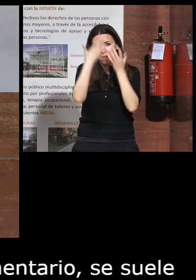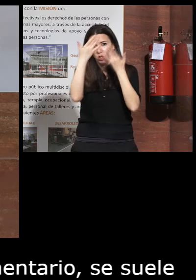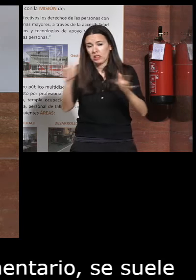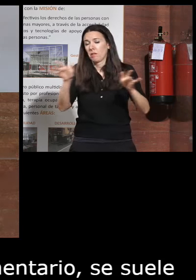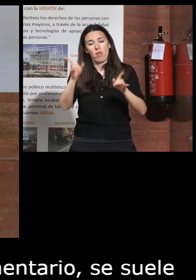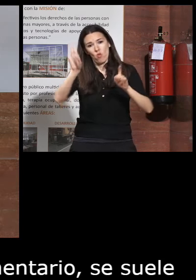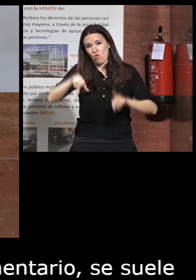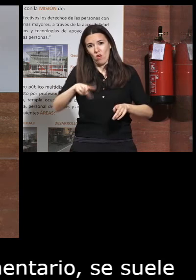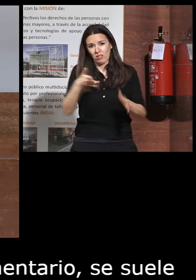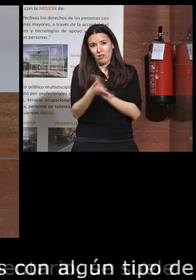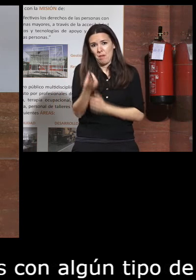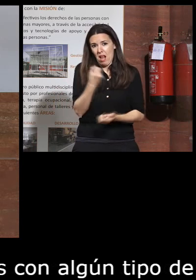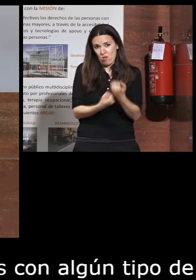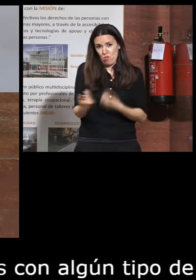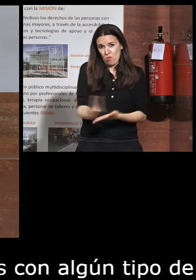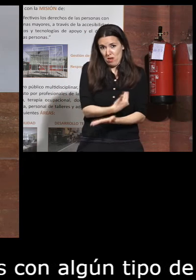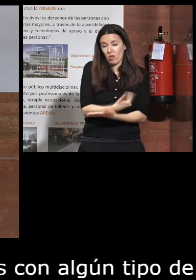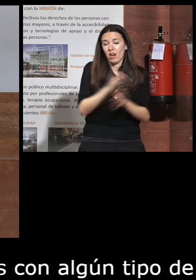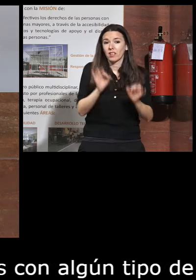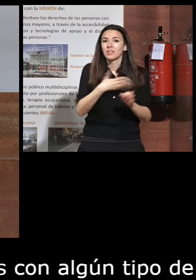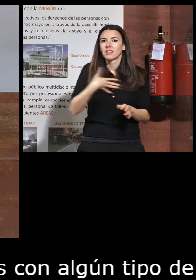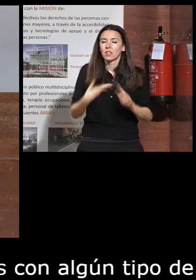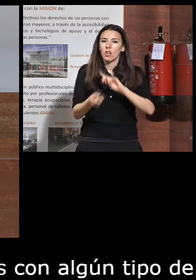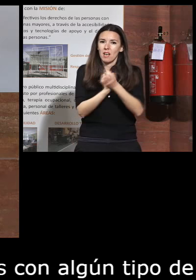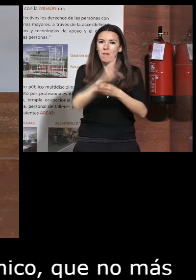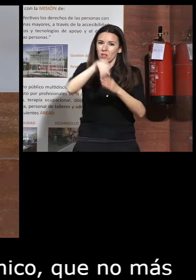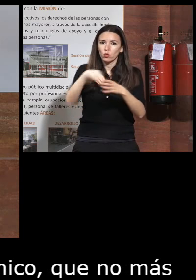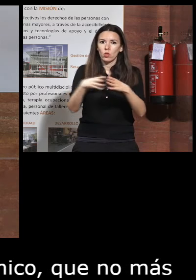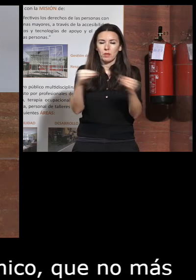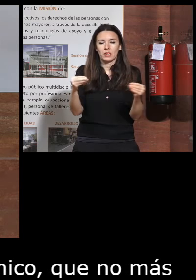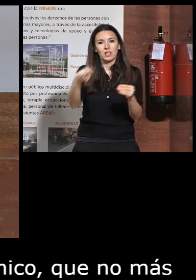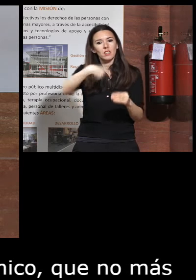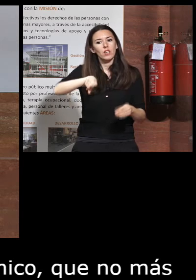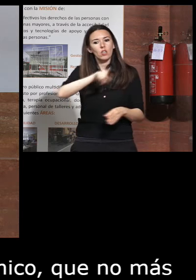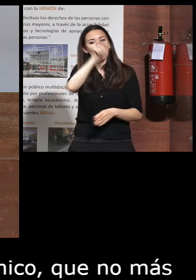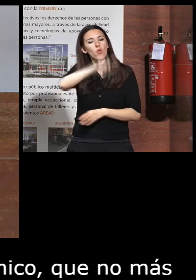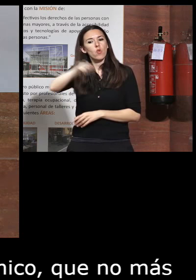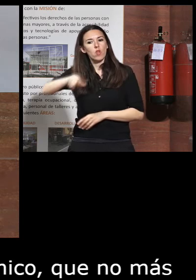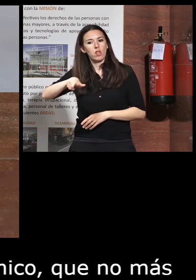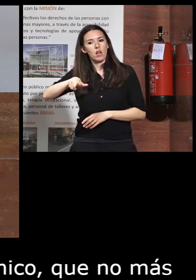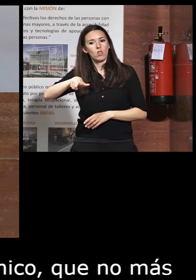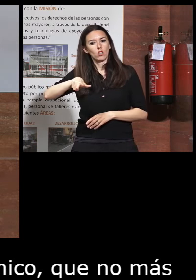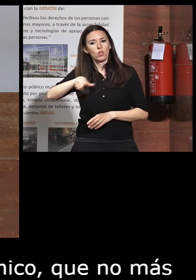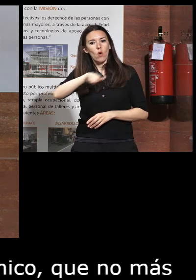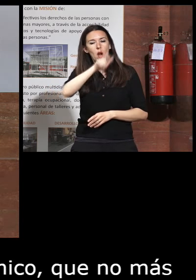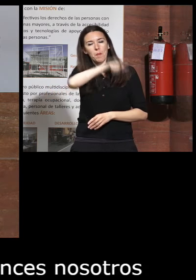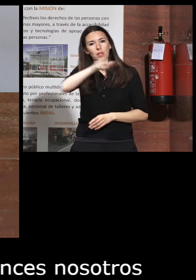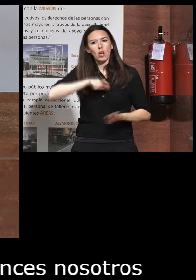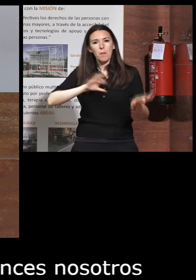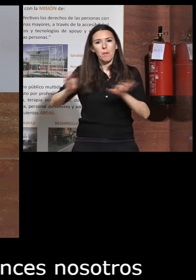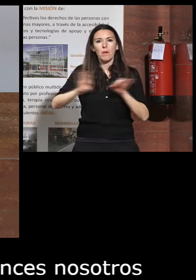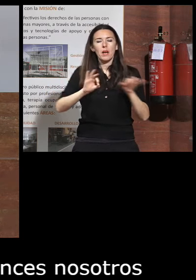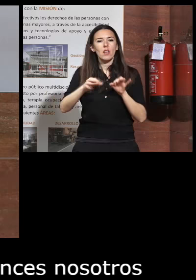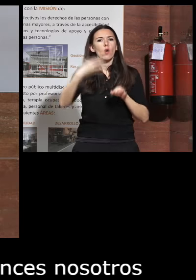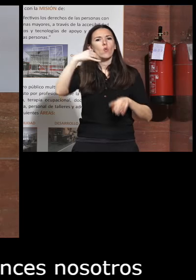o demás y entonces nosotros también queremos cambiar eso en la universidad hacer unos ciudadanos unas personas que estén preparadas no solamente